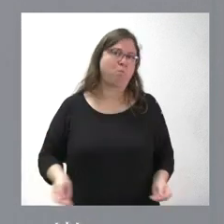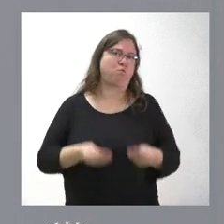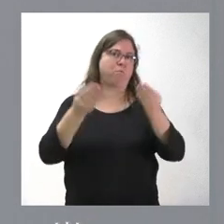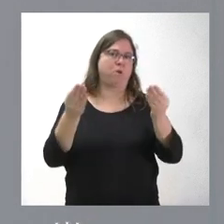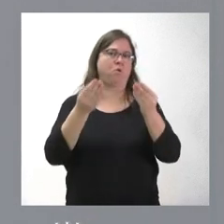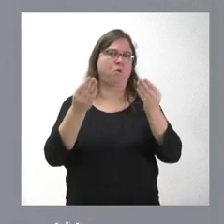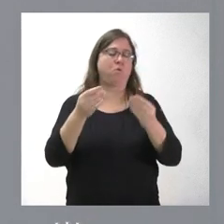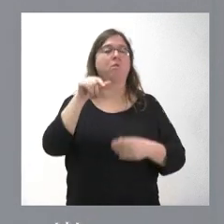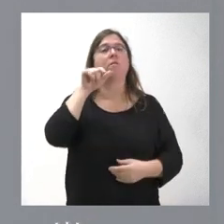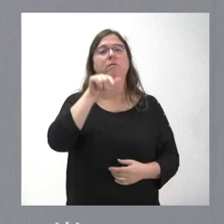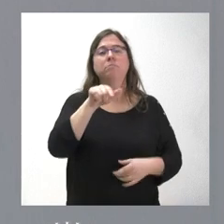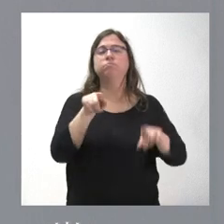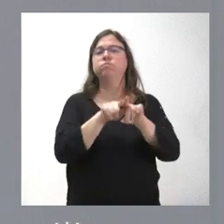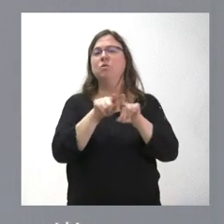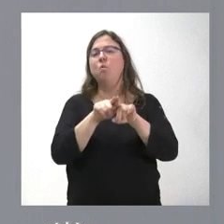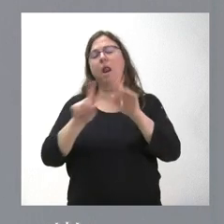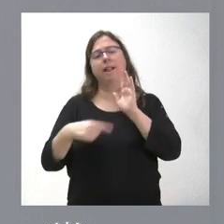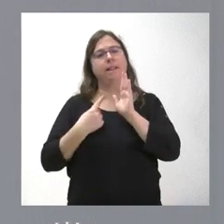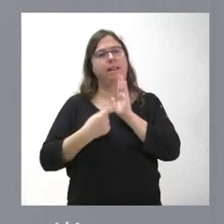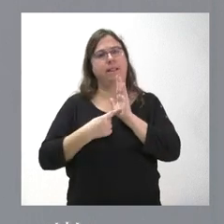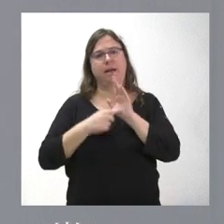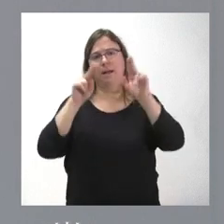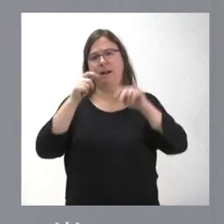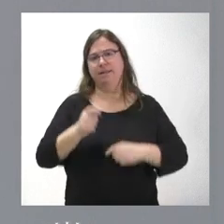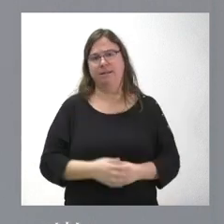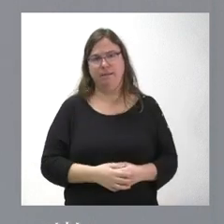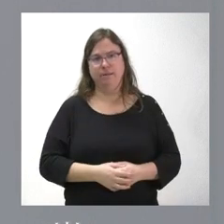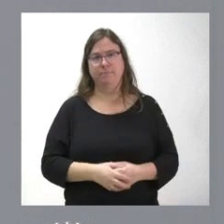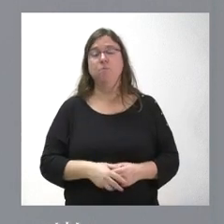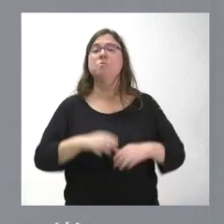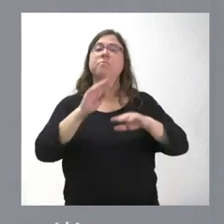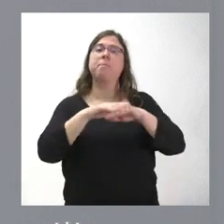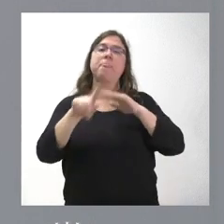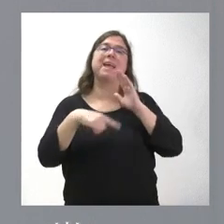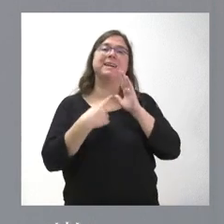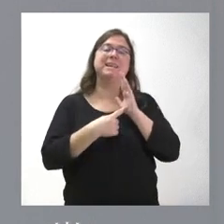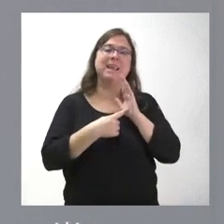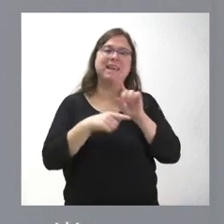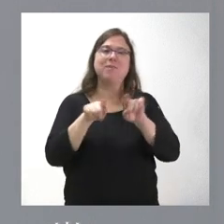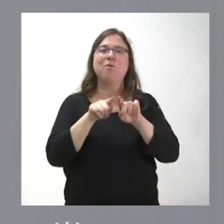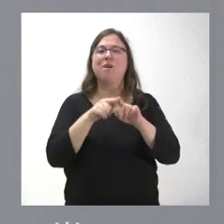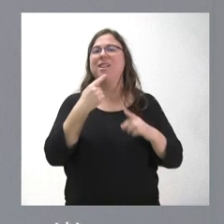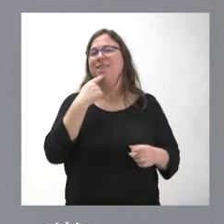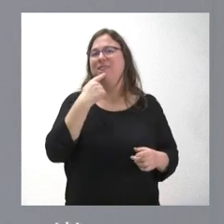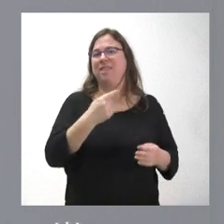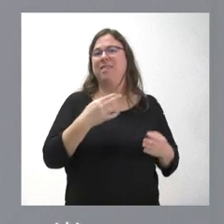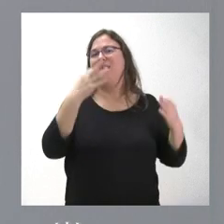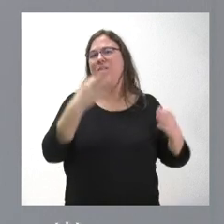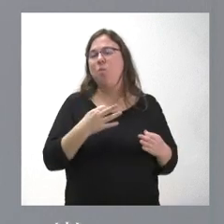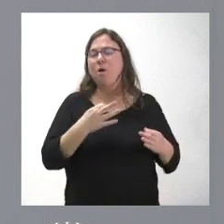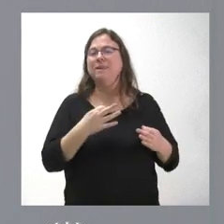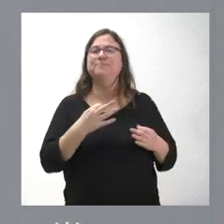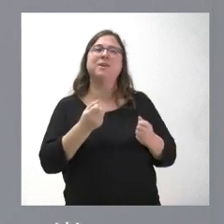Y en esta dirección va esta ley de residencias. Naturalmente, por contra, la ley de residencias no establece con detalle el personal